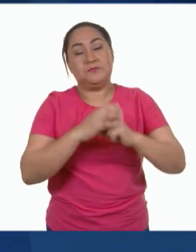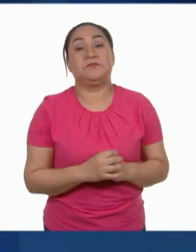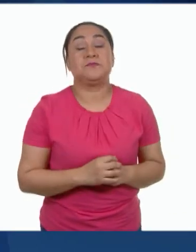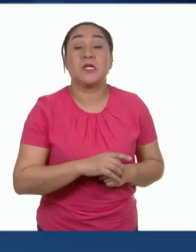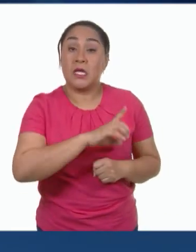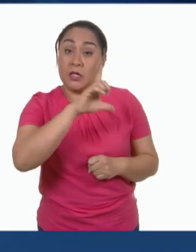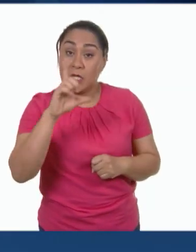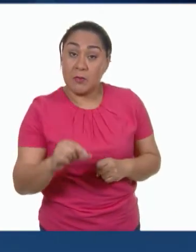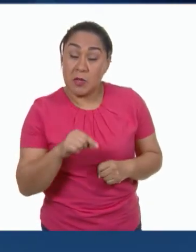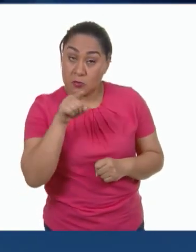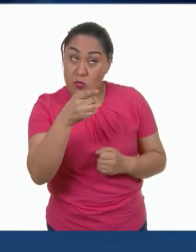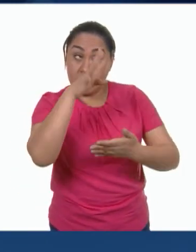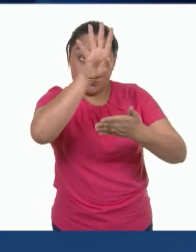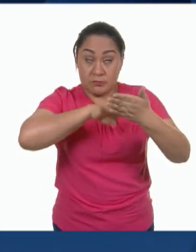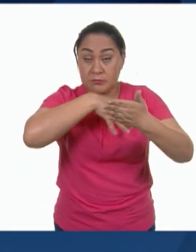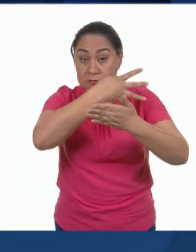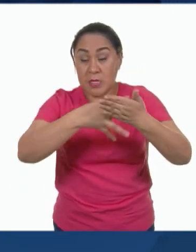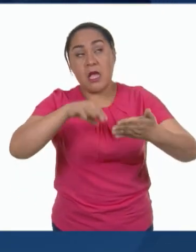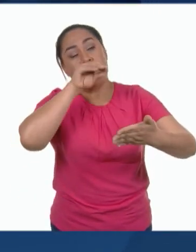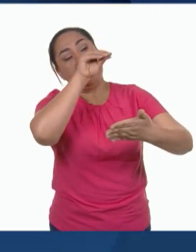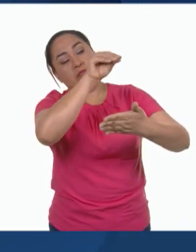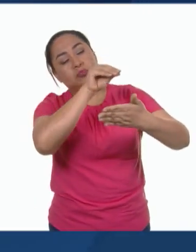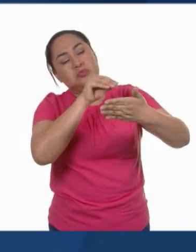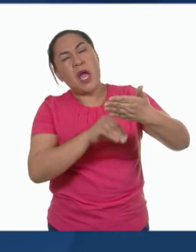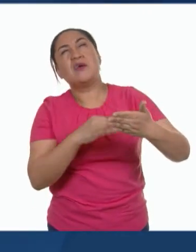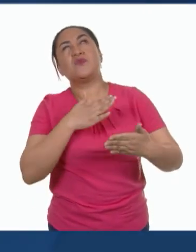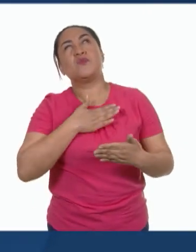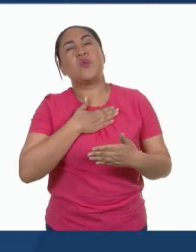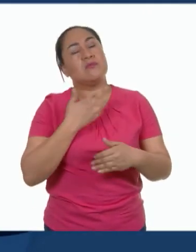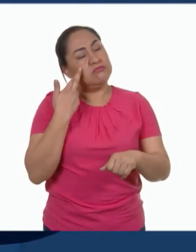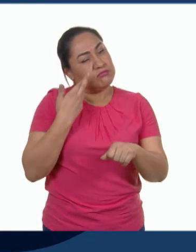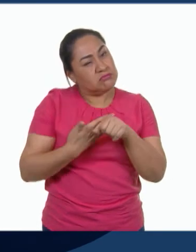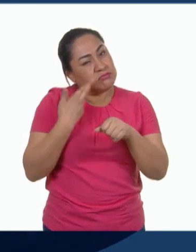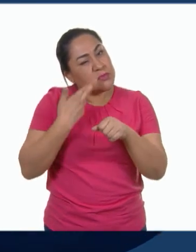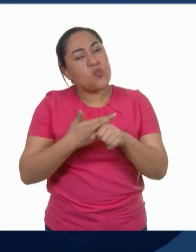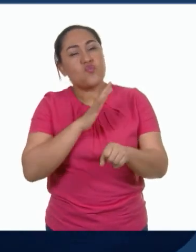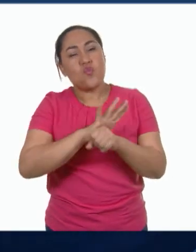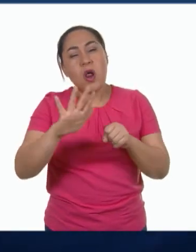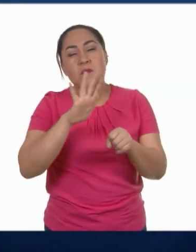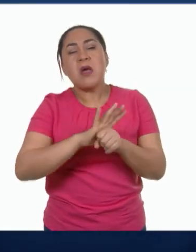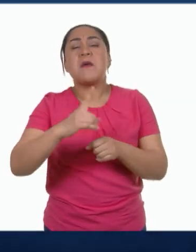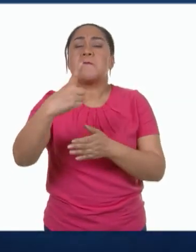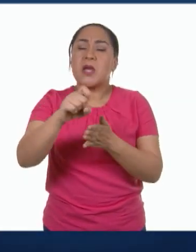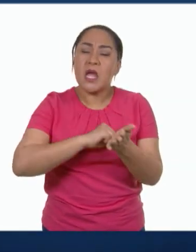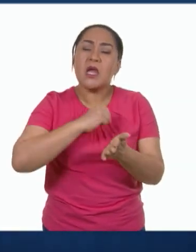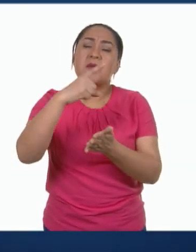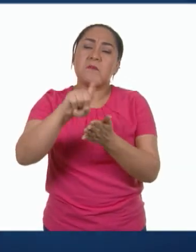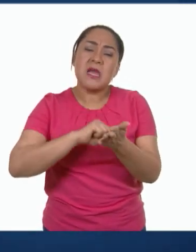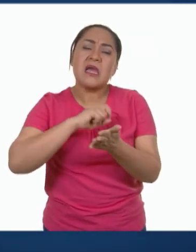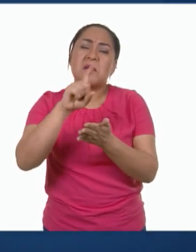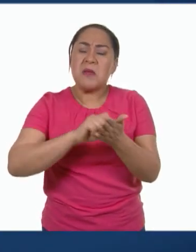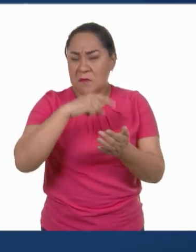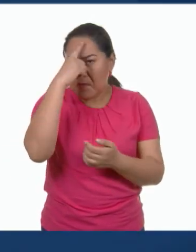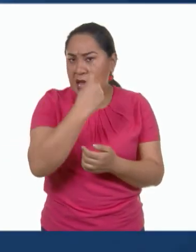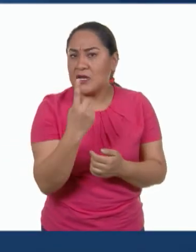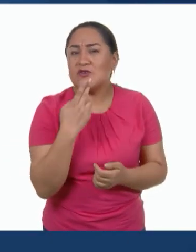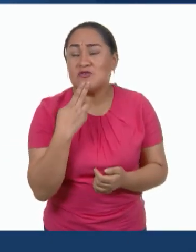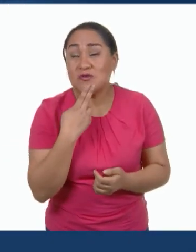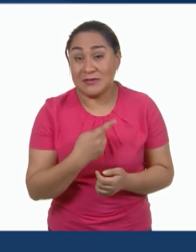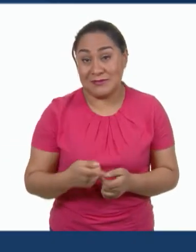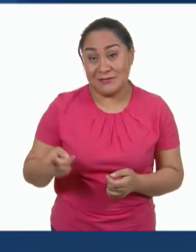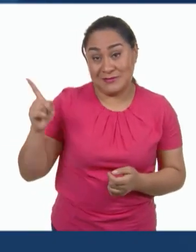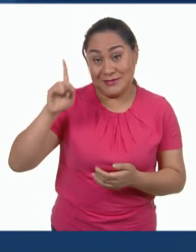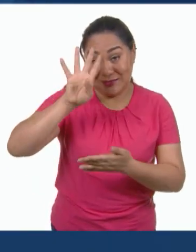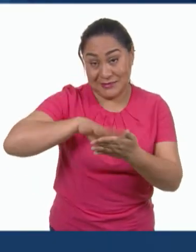tabla podrán colocar las acciones a las que se comprometen mes con mes. El objetivo es que este calendario de consumo